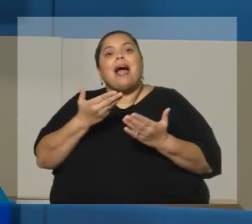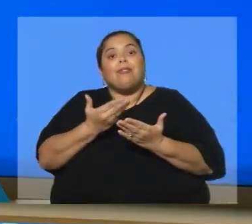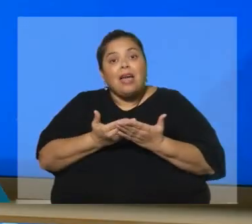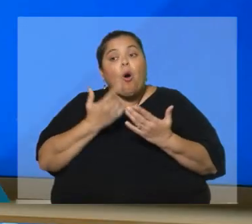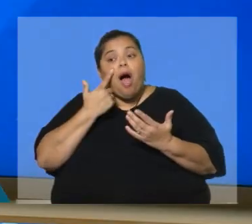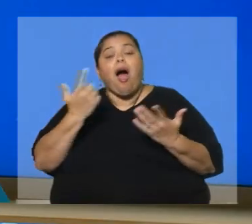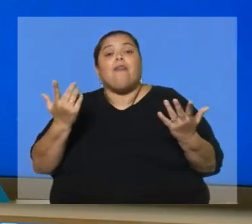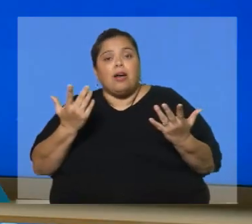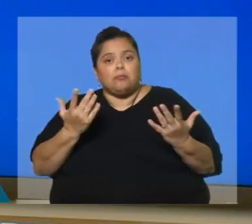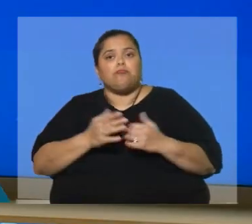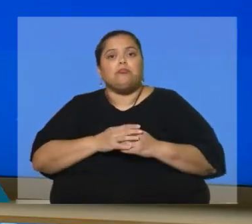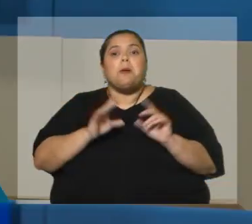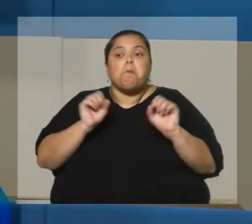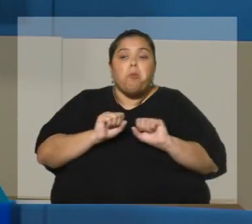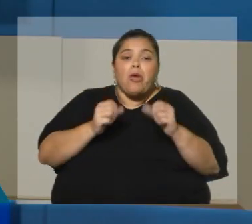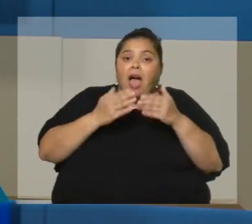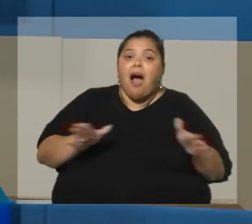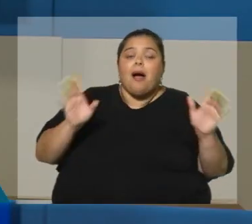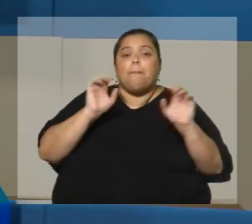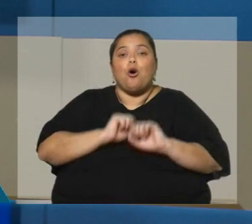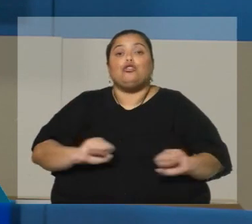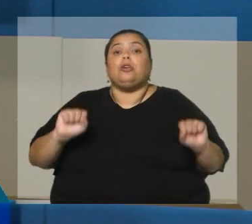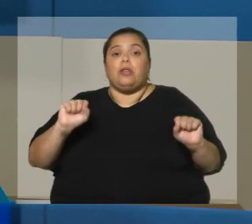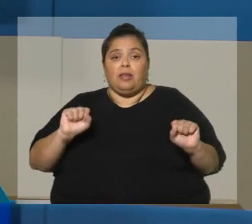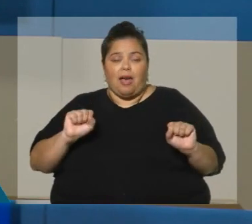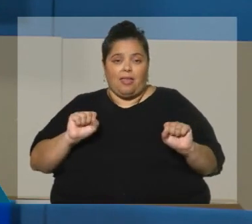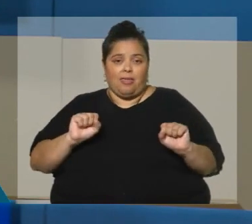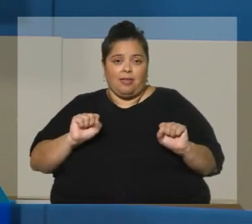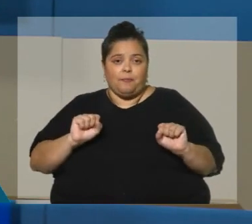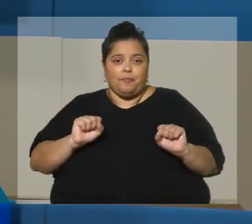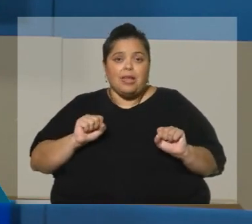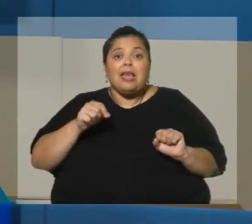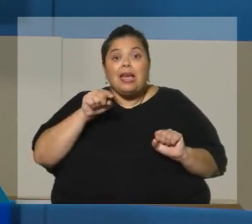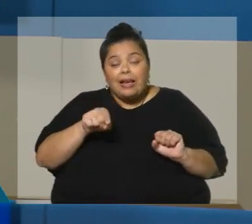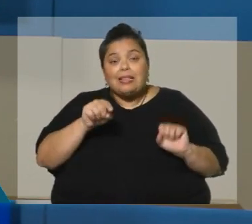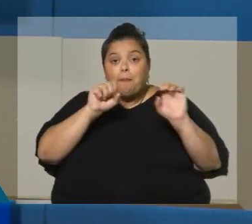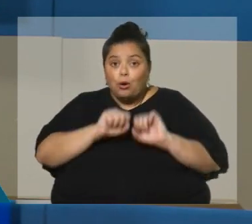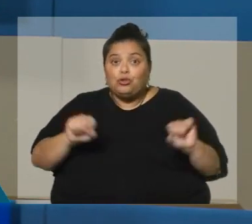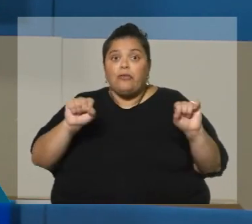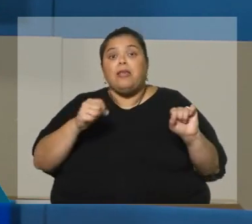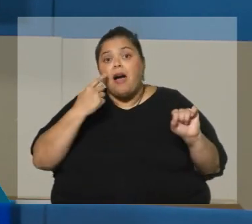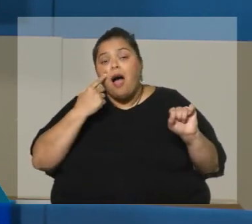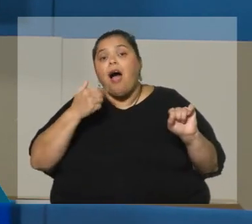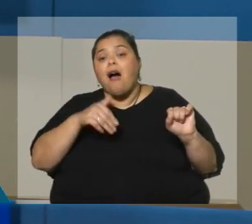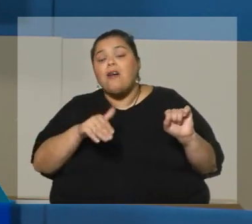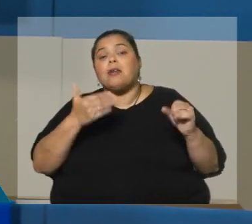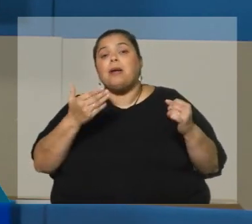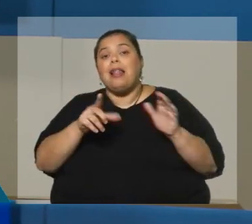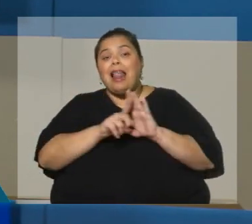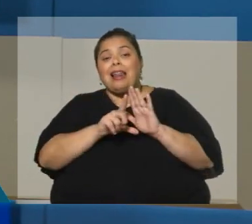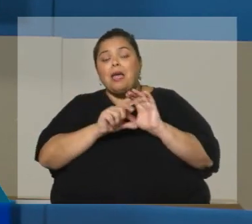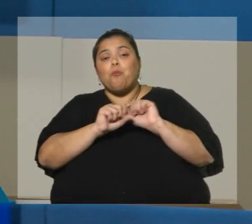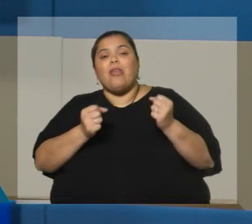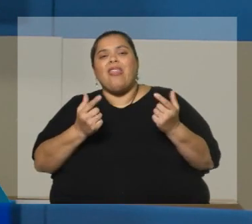abierto. Queda abierta esa posibilidad. Y es una posibilidad que la ley puede dar criterios generales, como lo da.